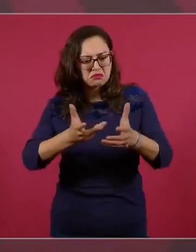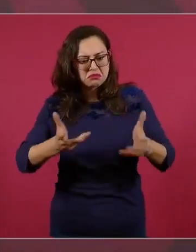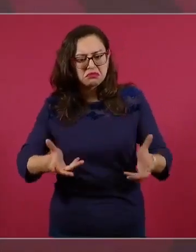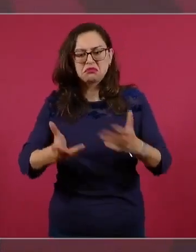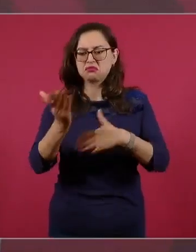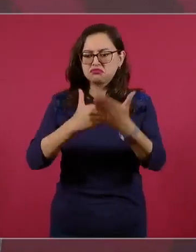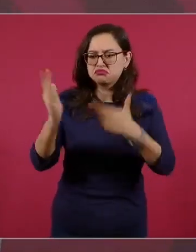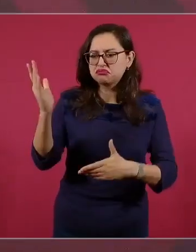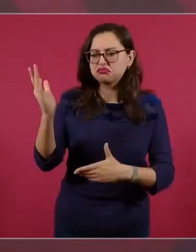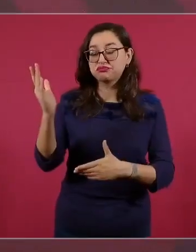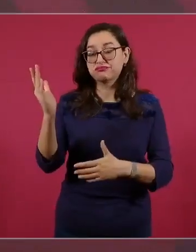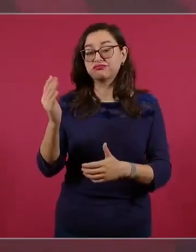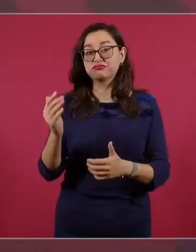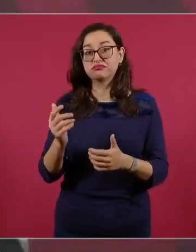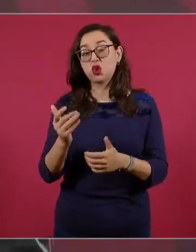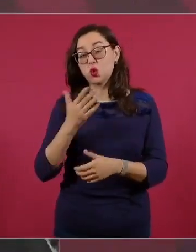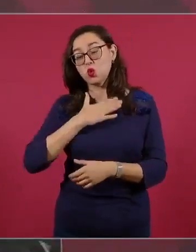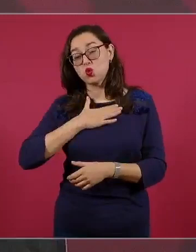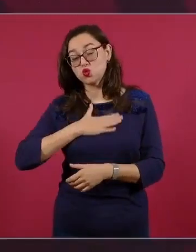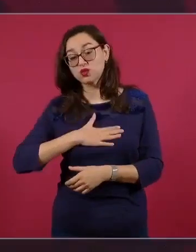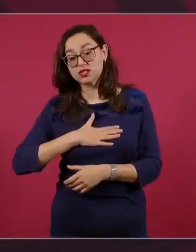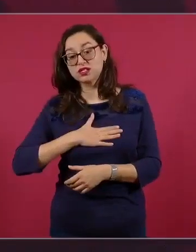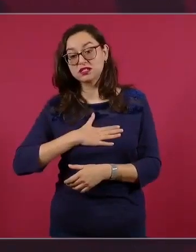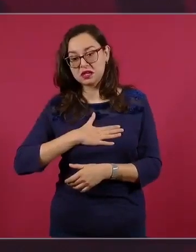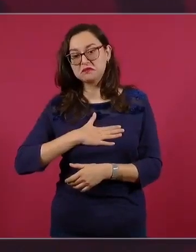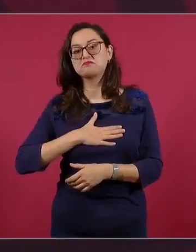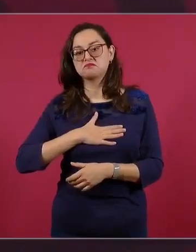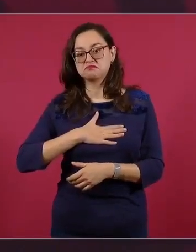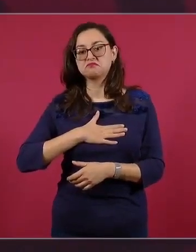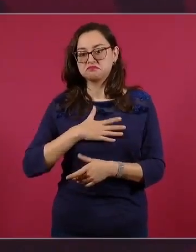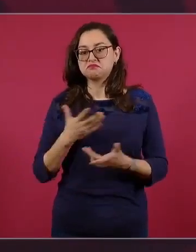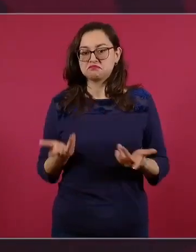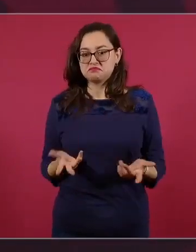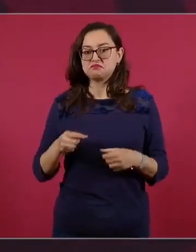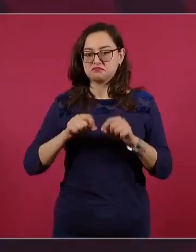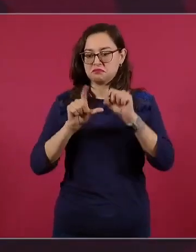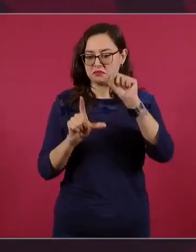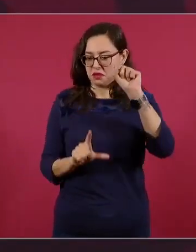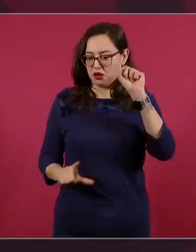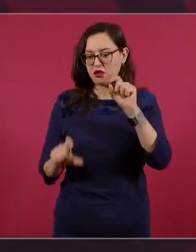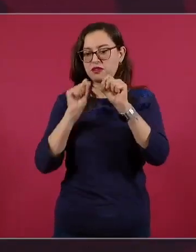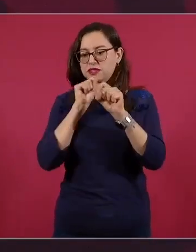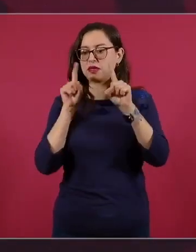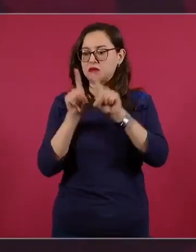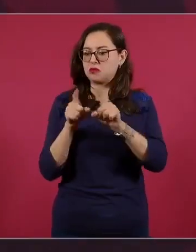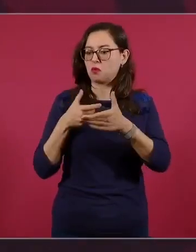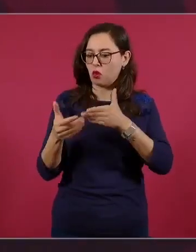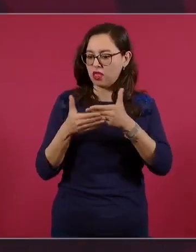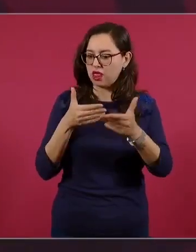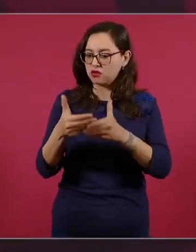justicia, que se siga llevando a cabo la modernidad de México desde abajo